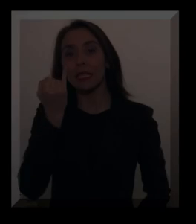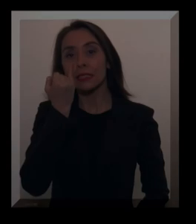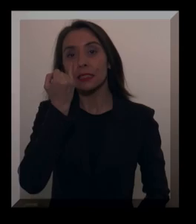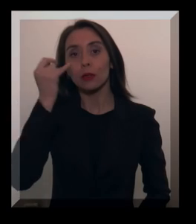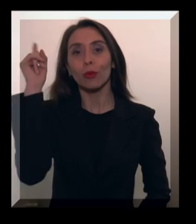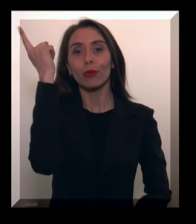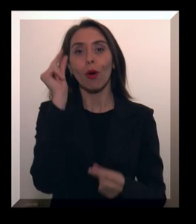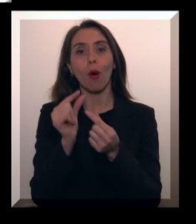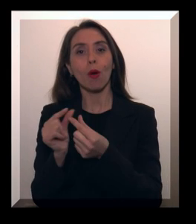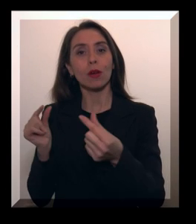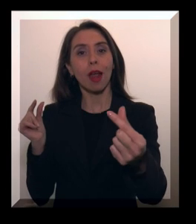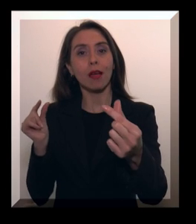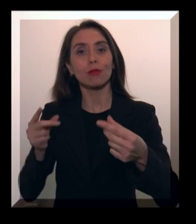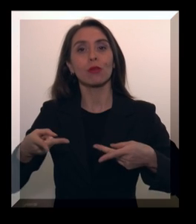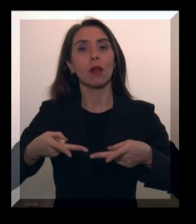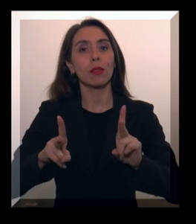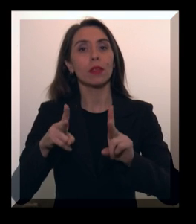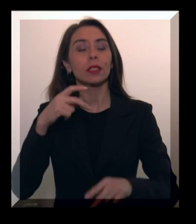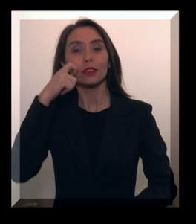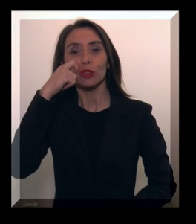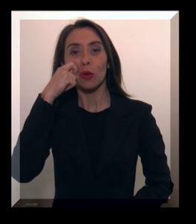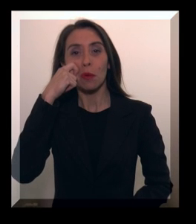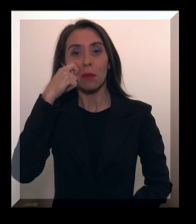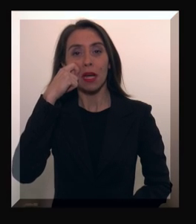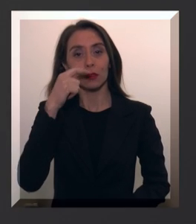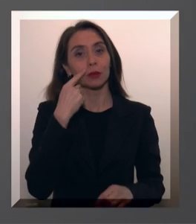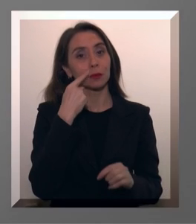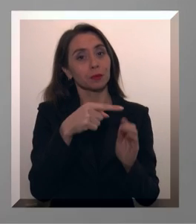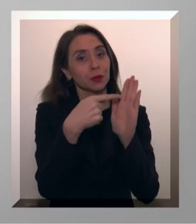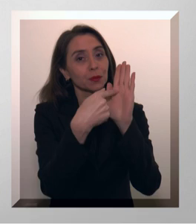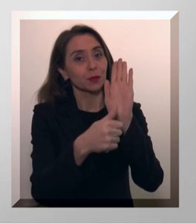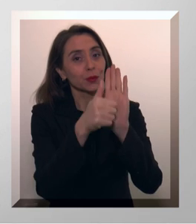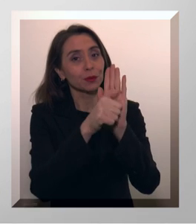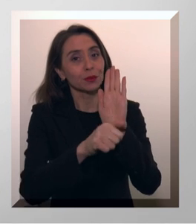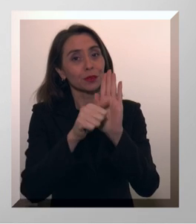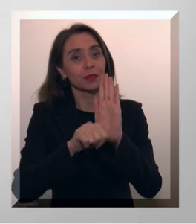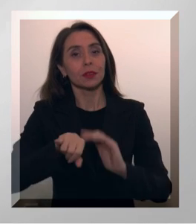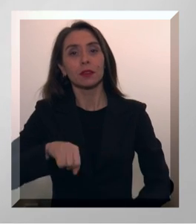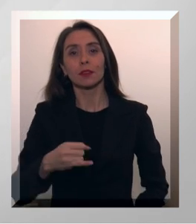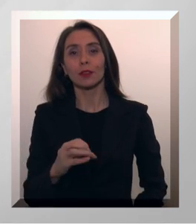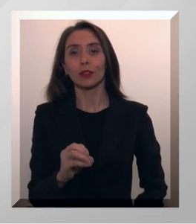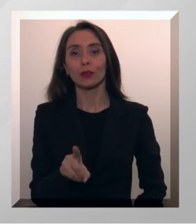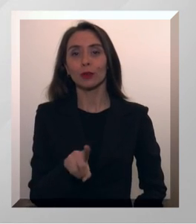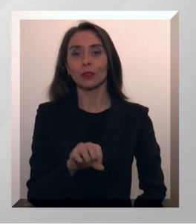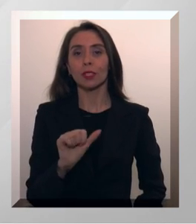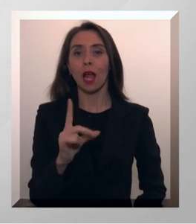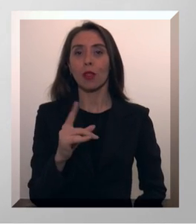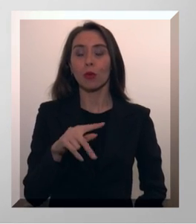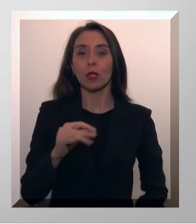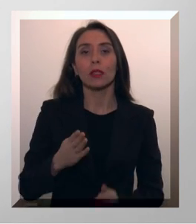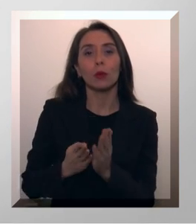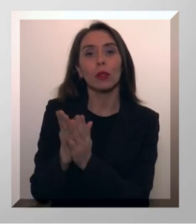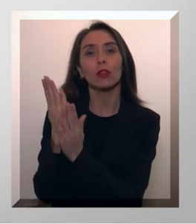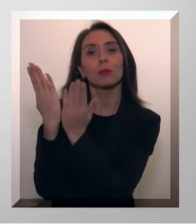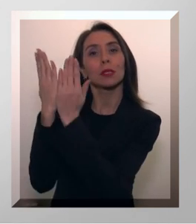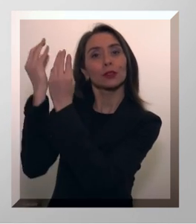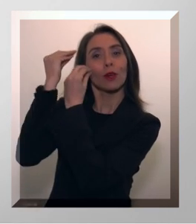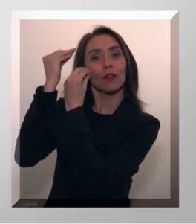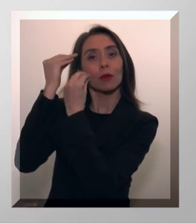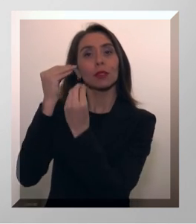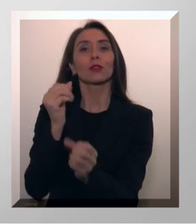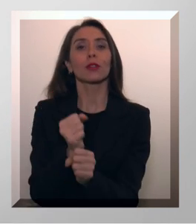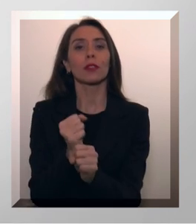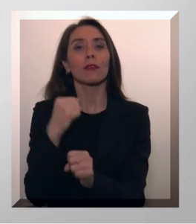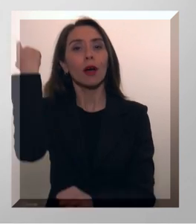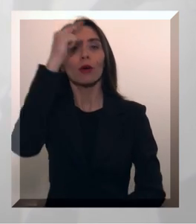Instituto Nacional de Derechos Humanos Imágenes de José Aldunate en el comienzo de su formación